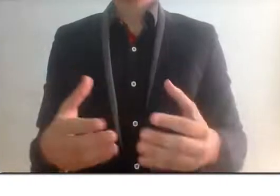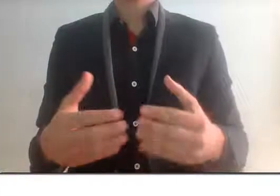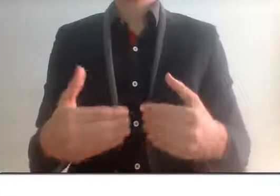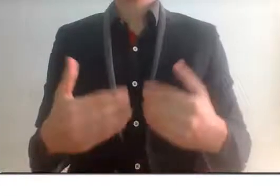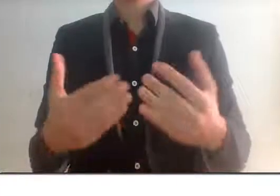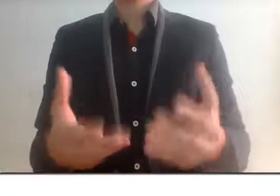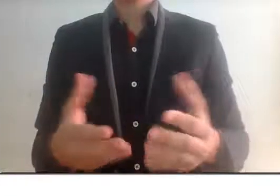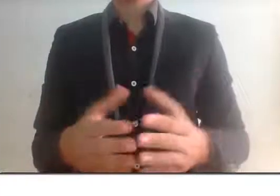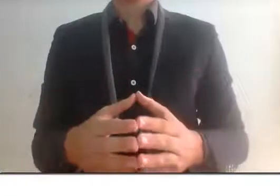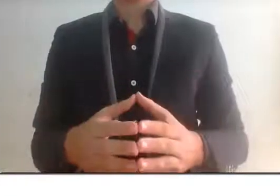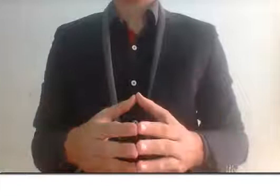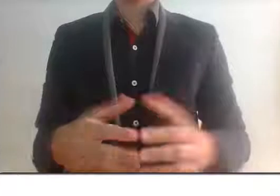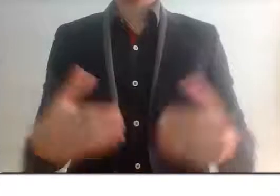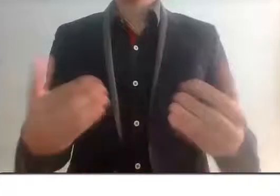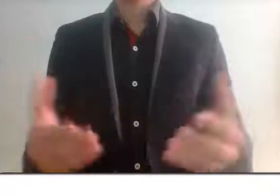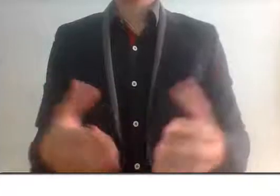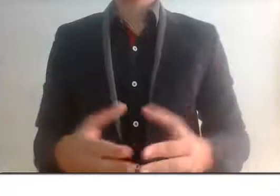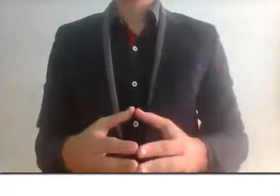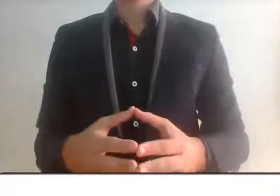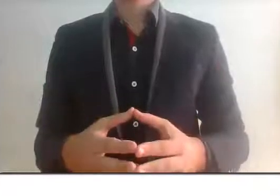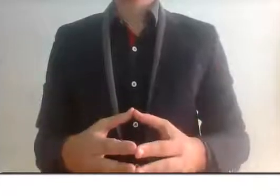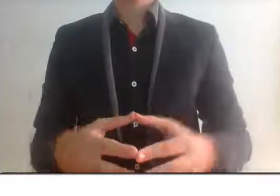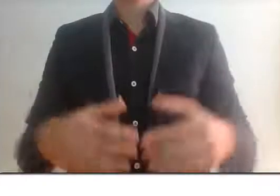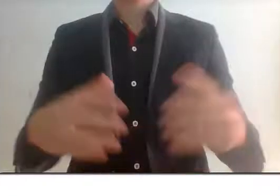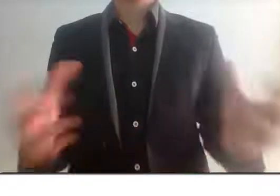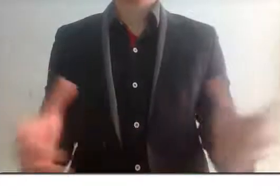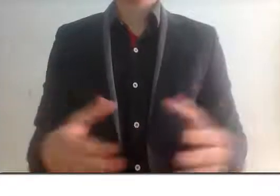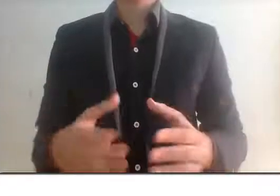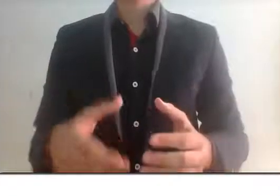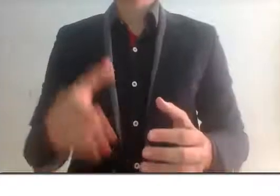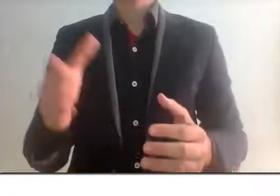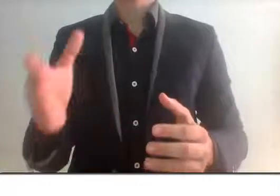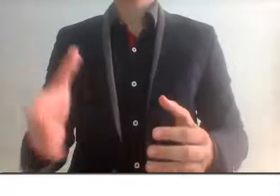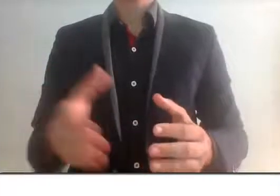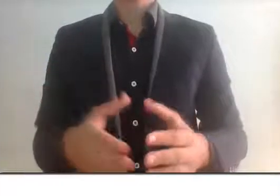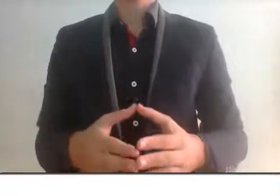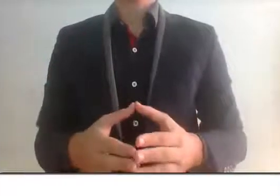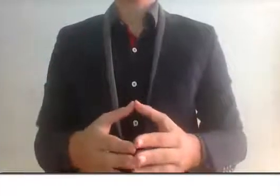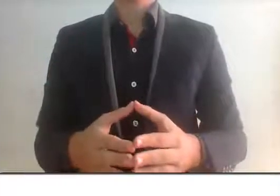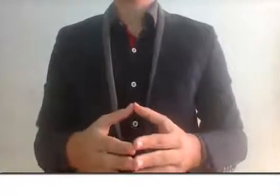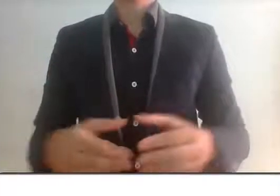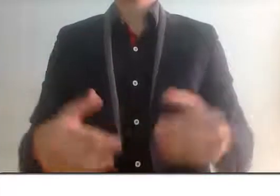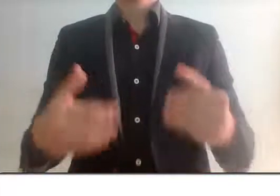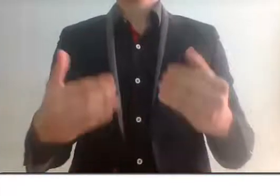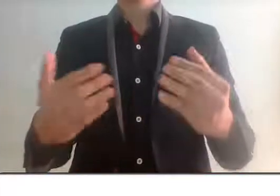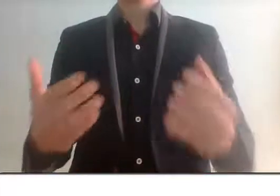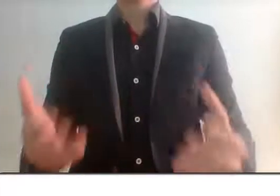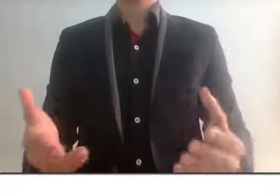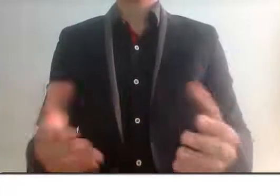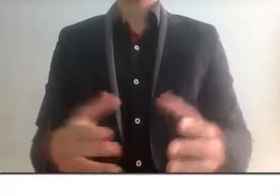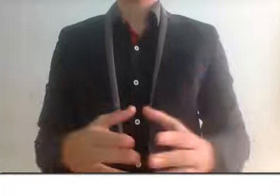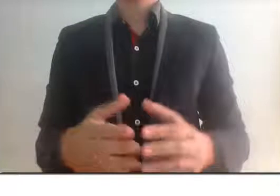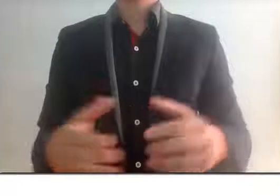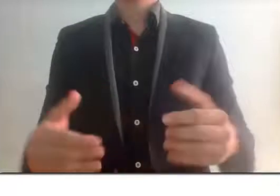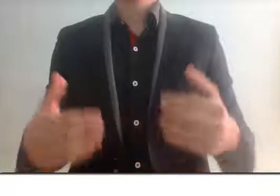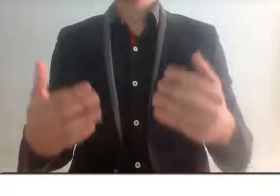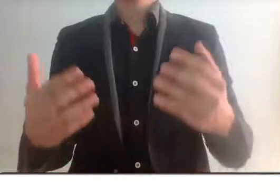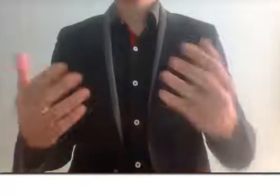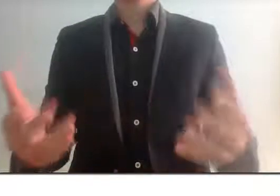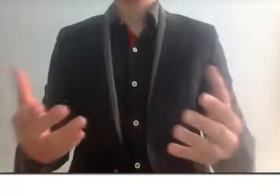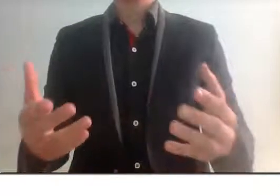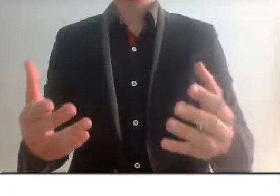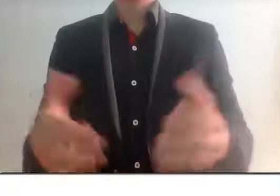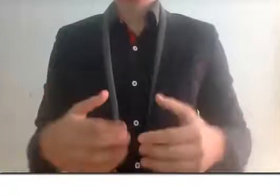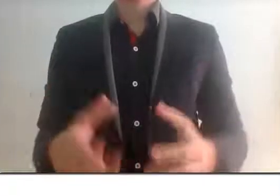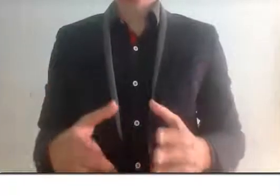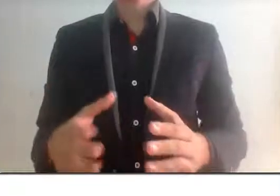necesario para destinar a jóvenes que están estudiando, excelente, sobre todo para jóvenes que están estudiando, que en este momento como las clases son